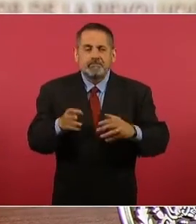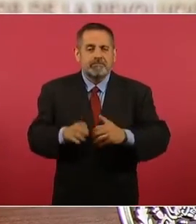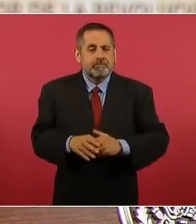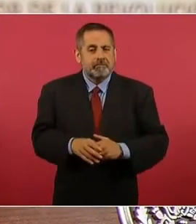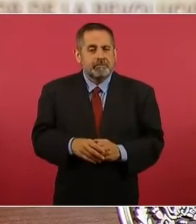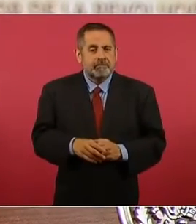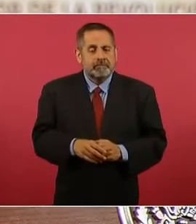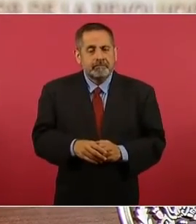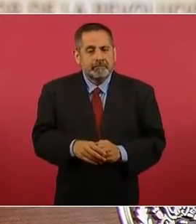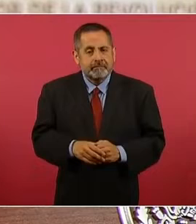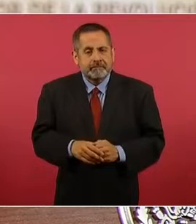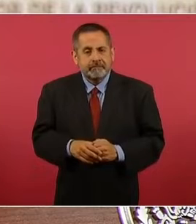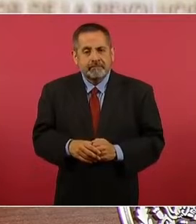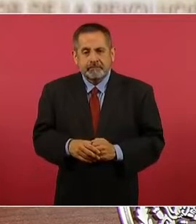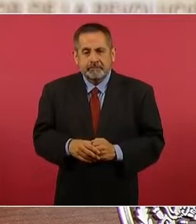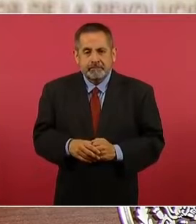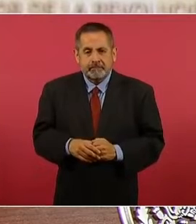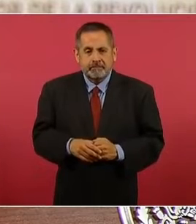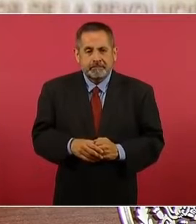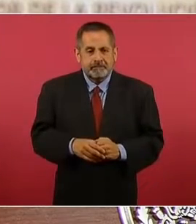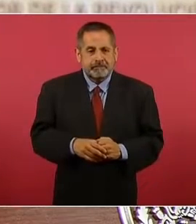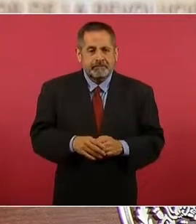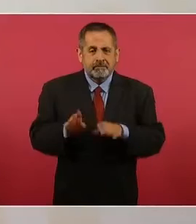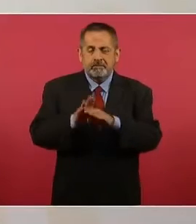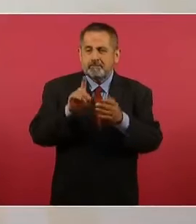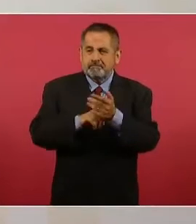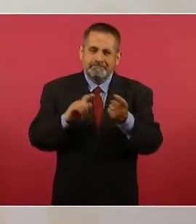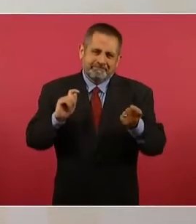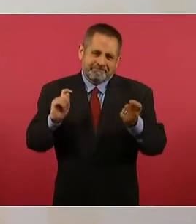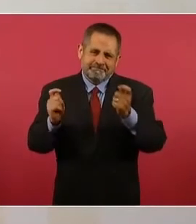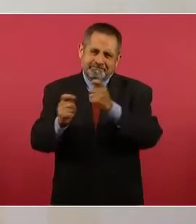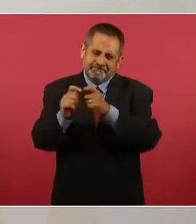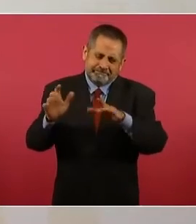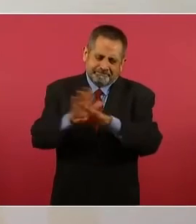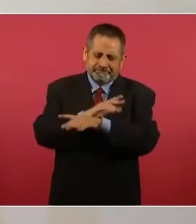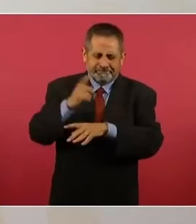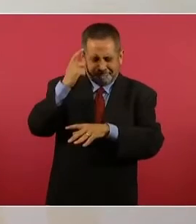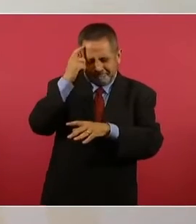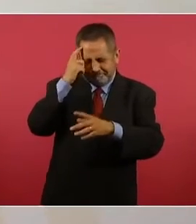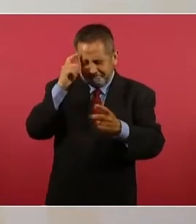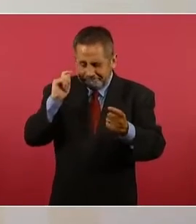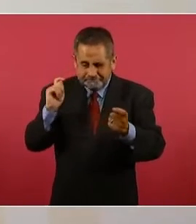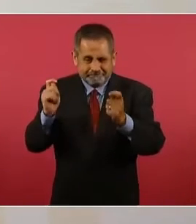a llevar a cabo la transformación. Y aunque